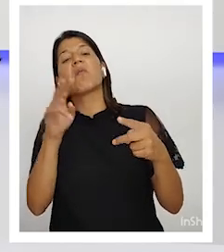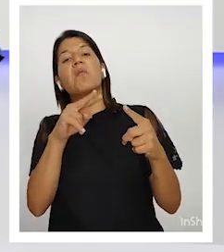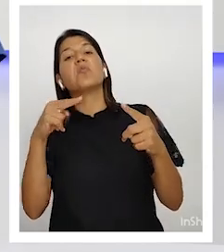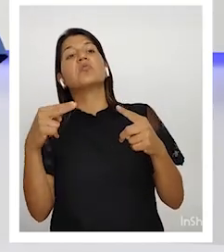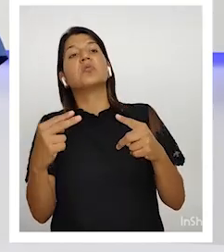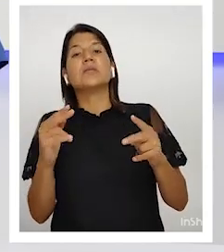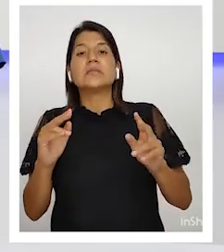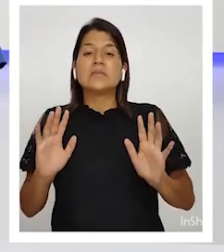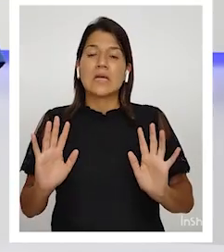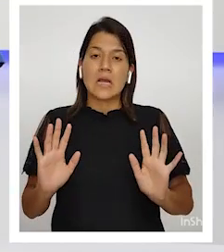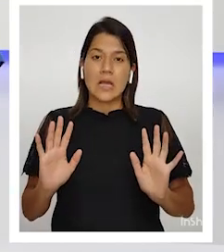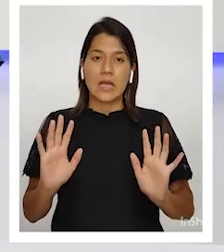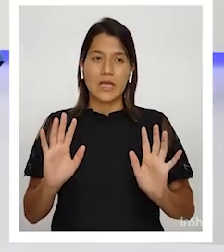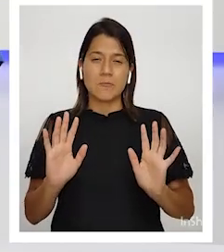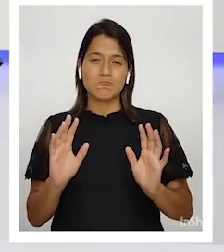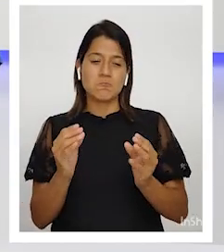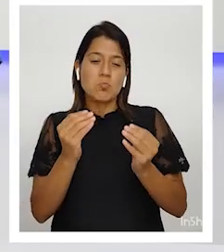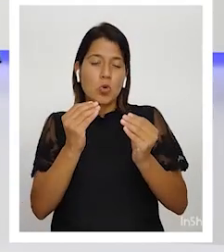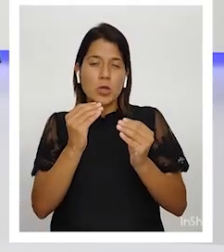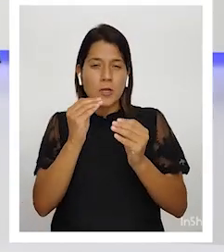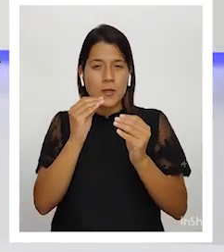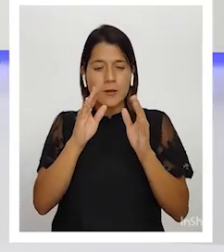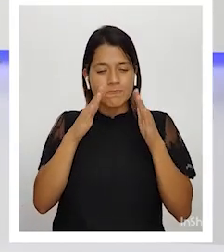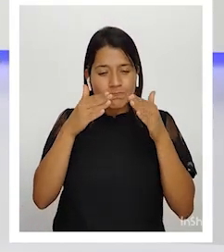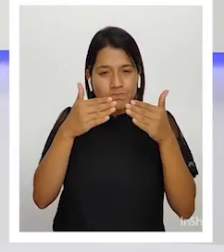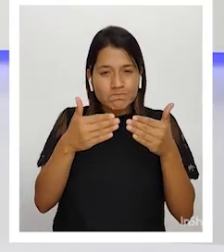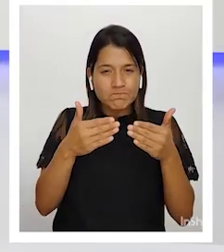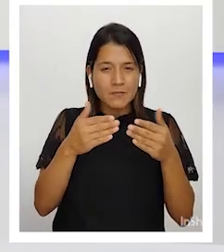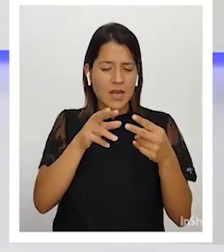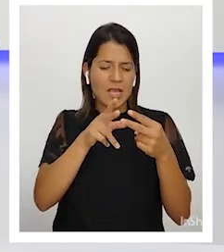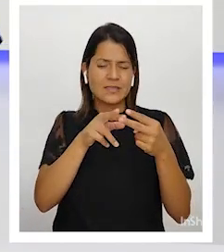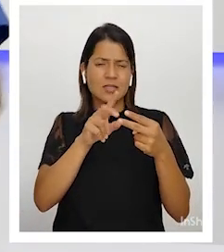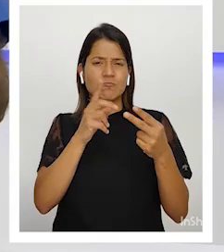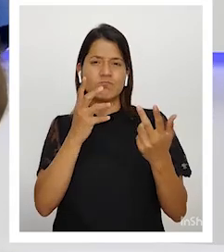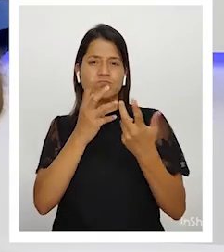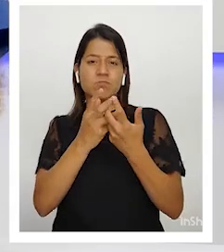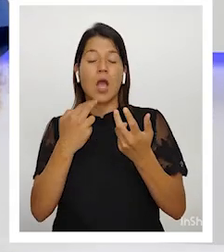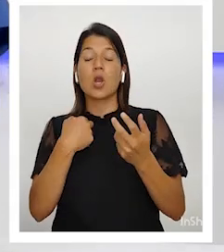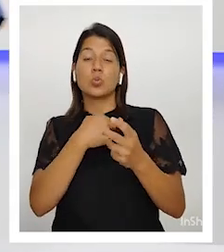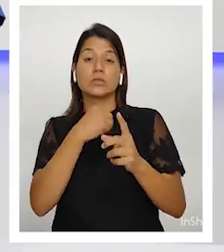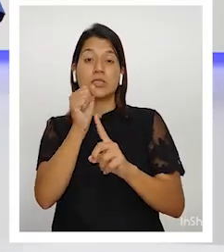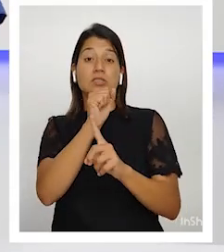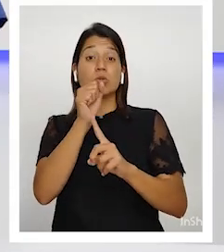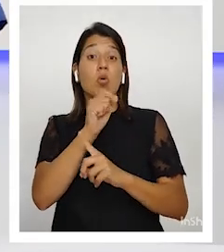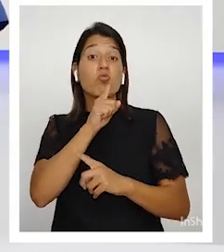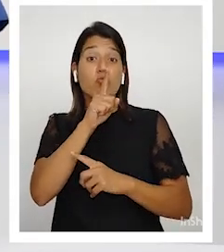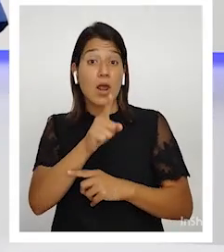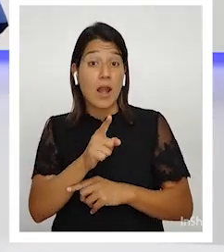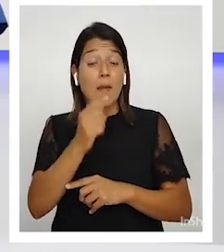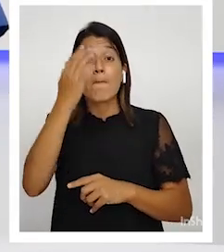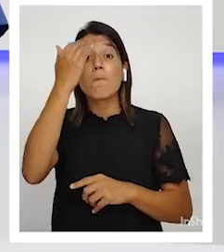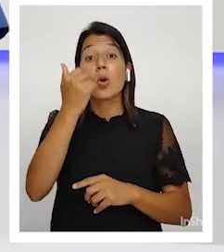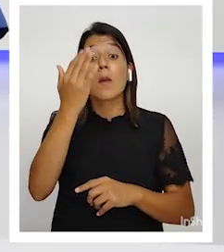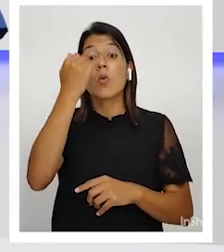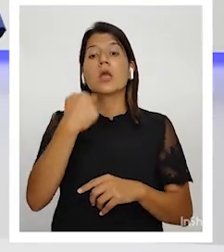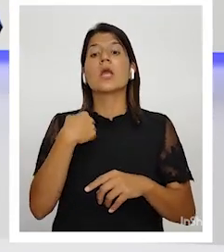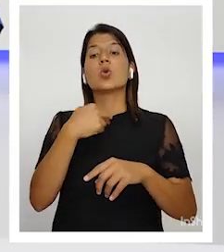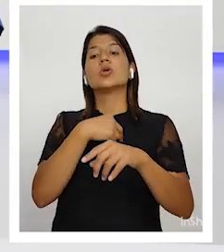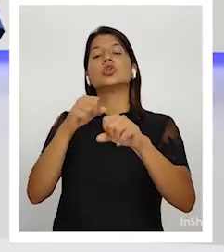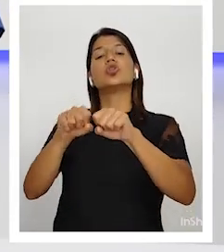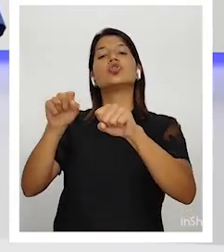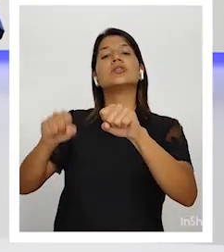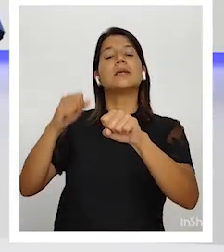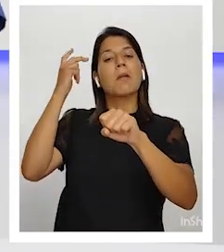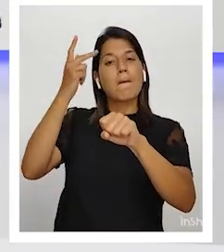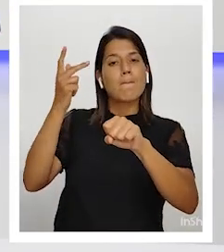y no corresponden a la realidad nuestra. Porque nuestros sistemas políticos se